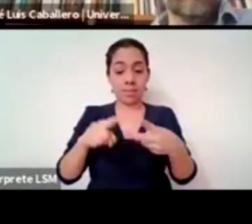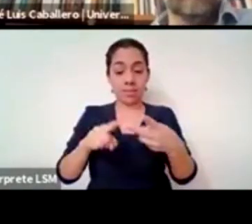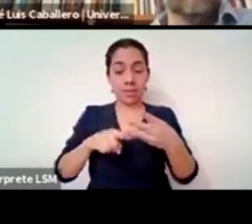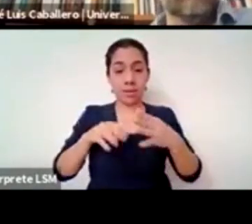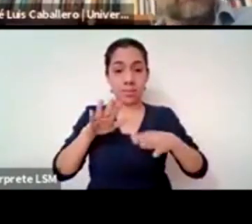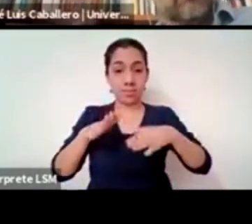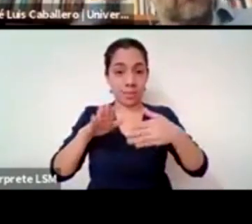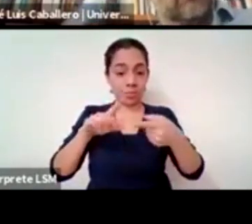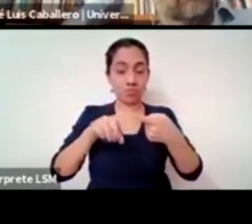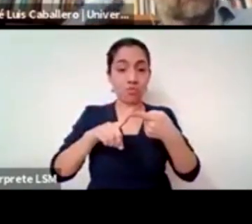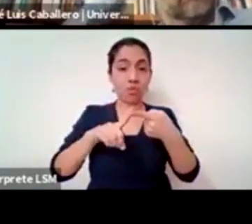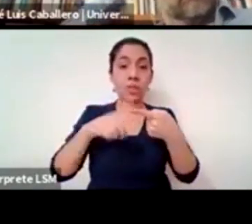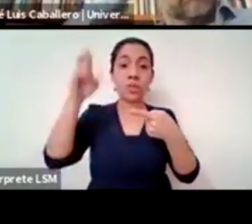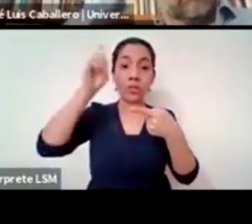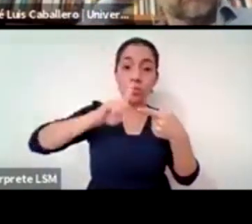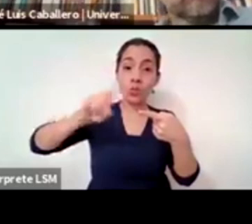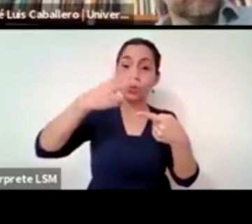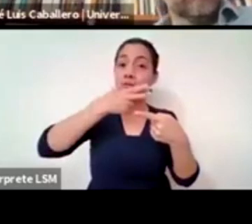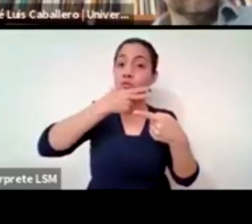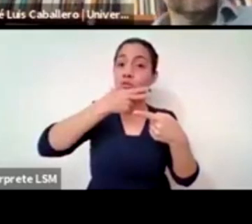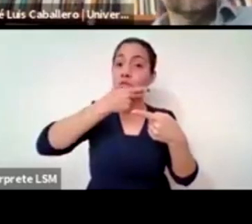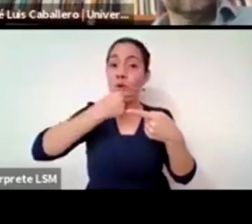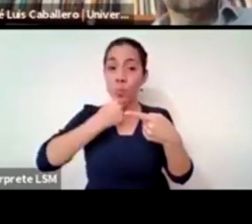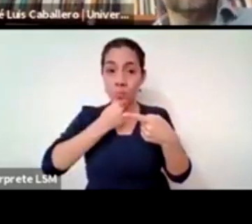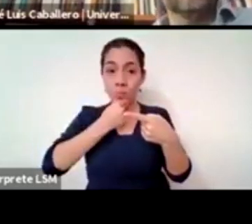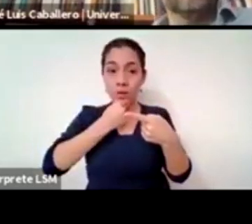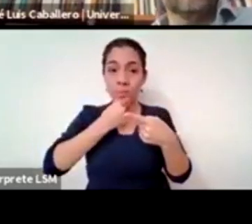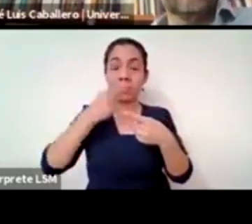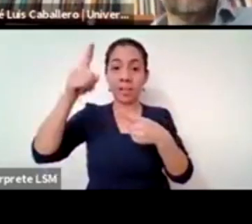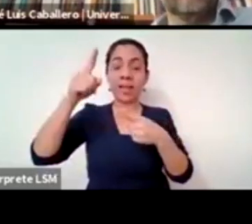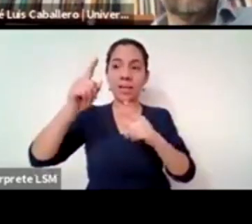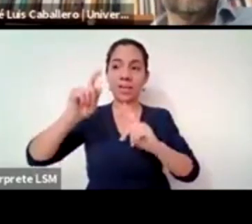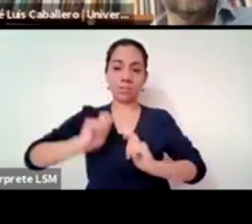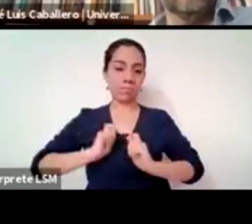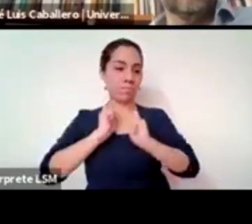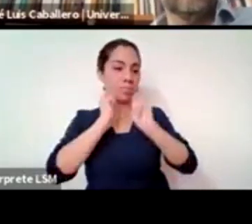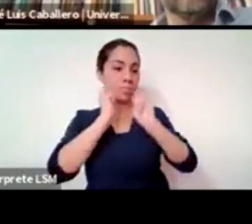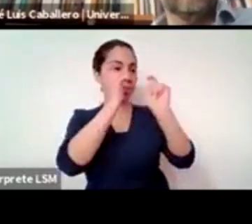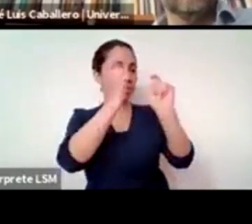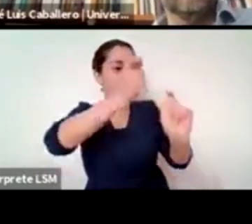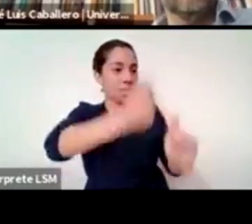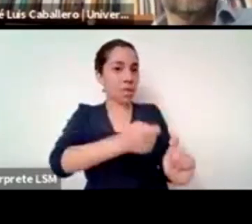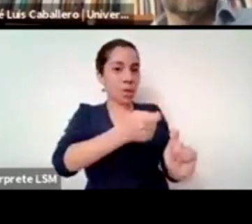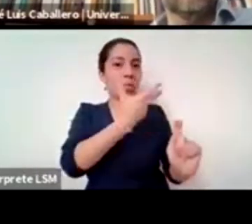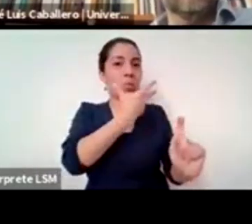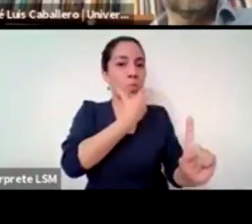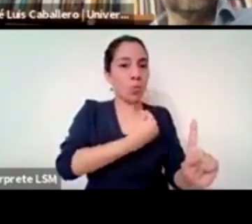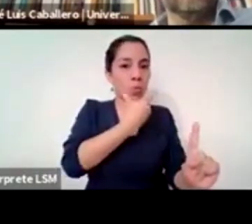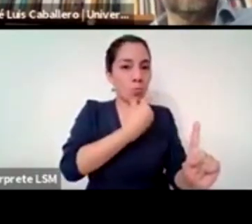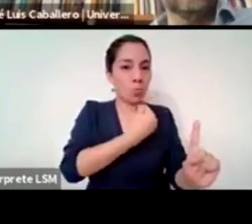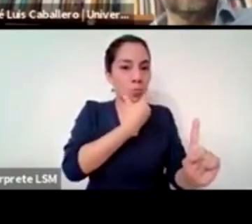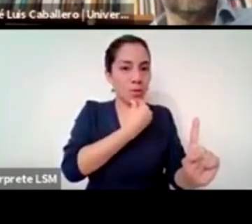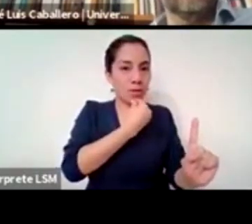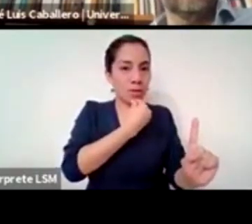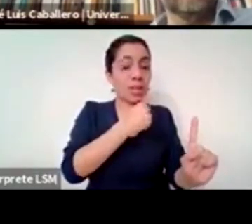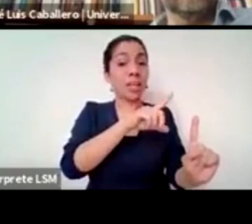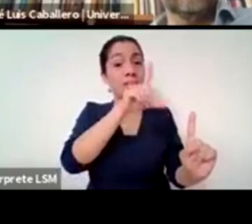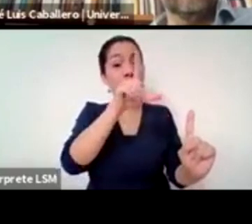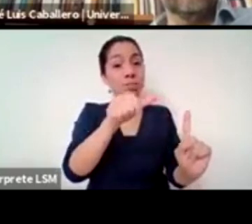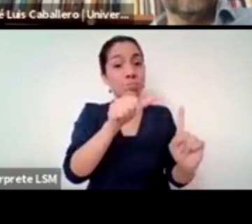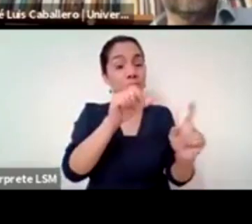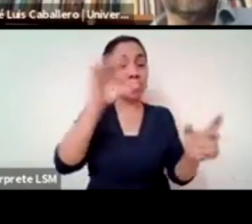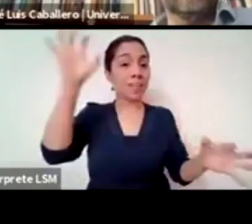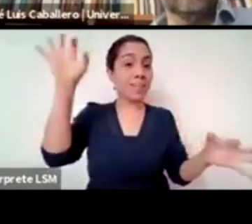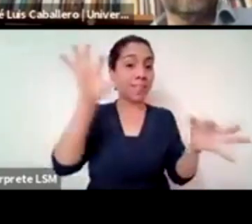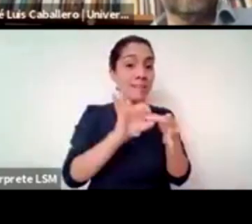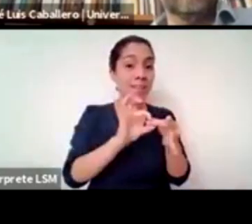a los hombres a los varones en masculinidades sagradas y la alianza entre los dioses varones